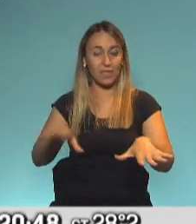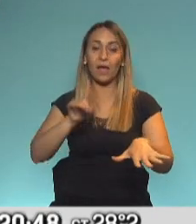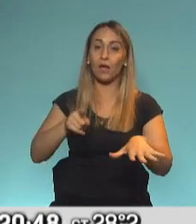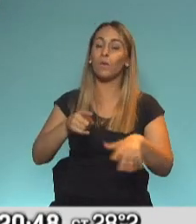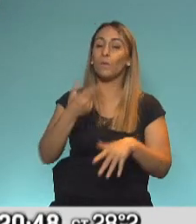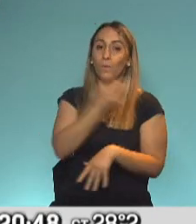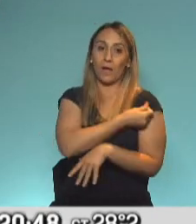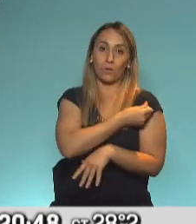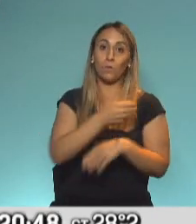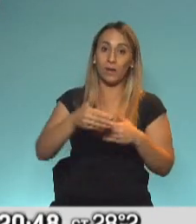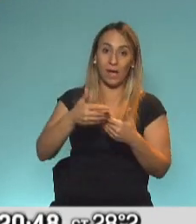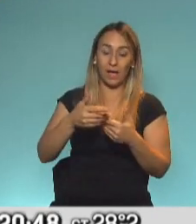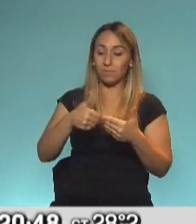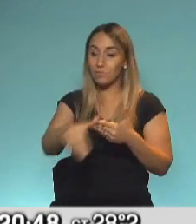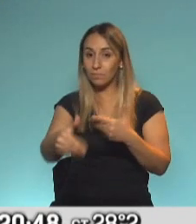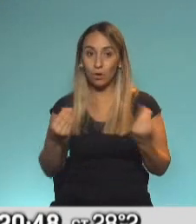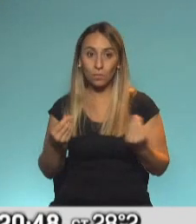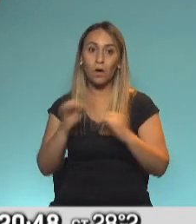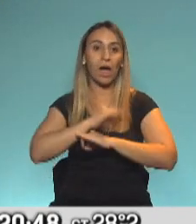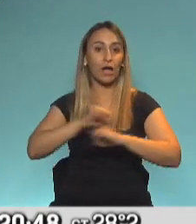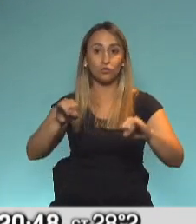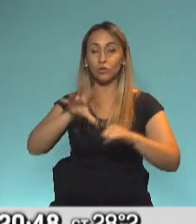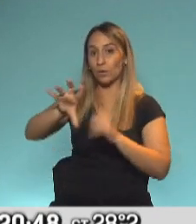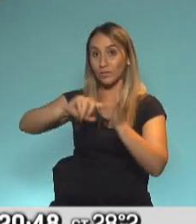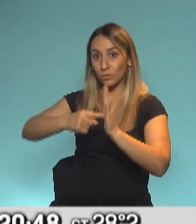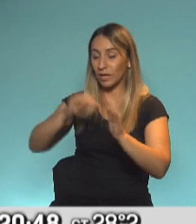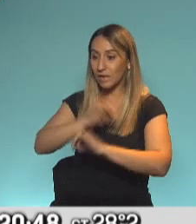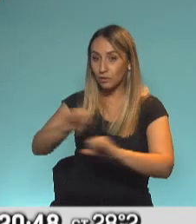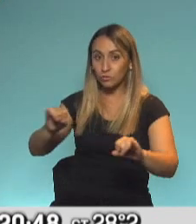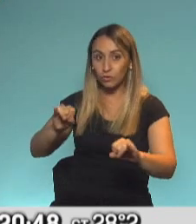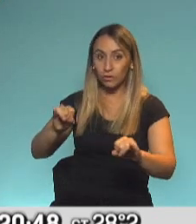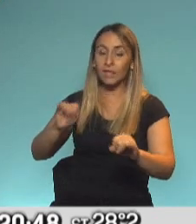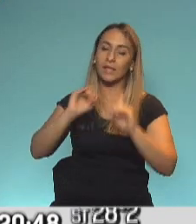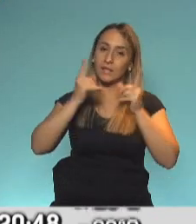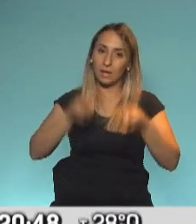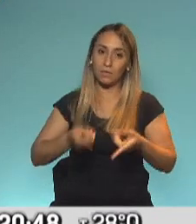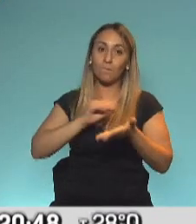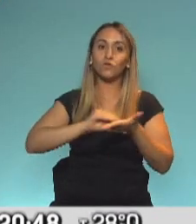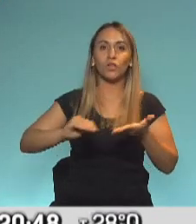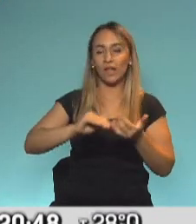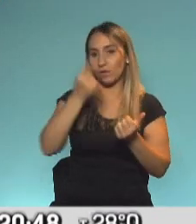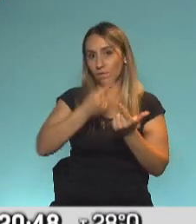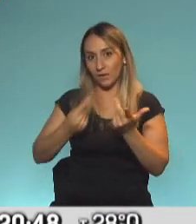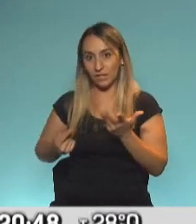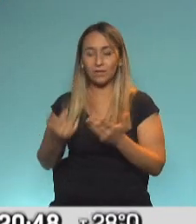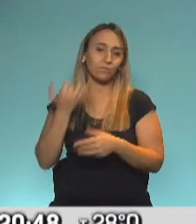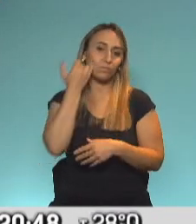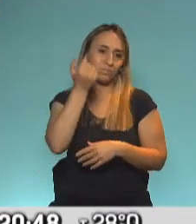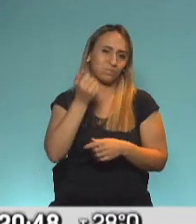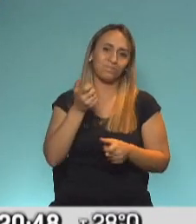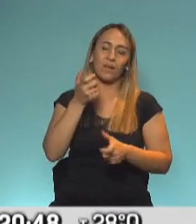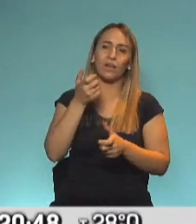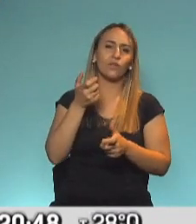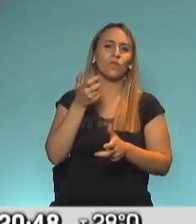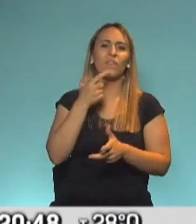vacunas, esos anuncios realizados para la provincia de Buenos Aires y si bien distintos funcionarios descartaron hablar de las